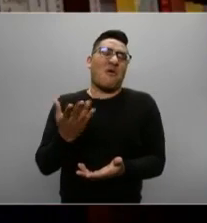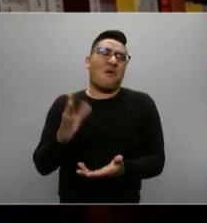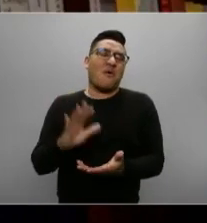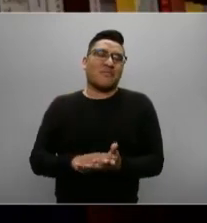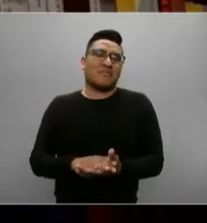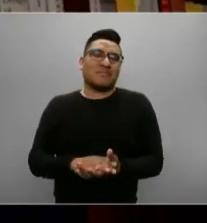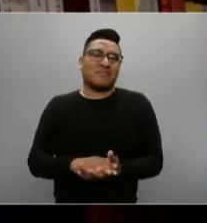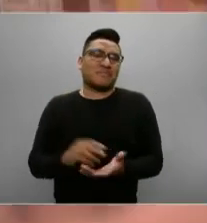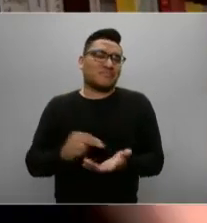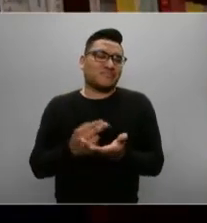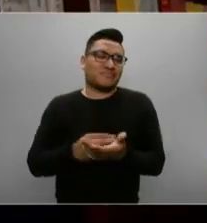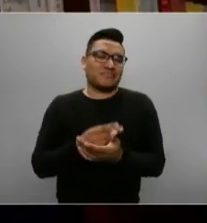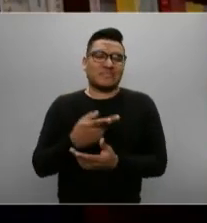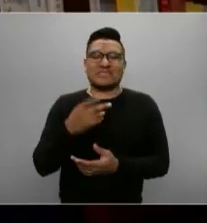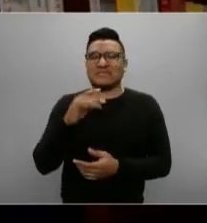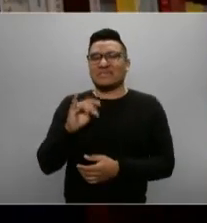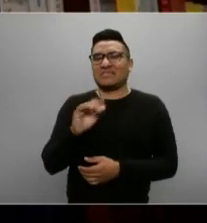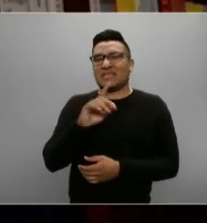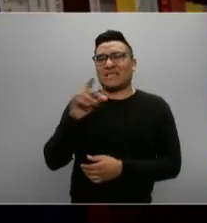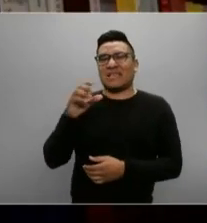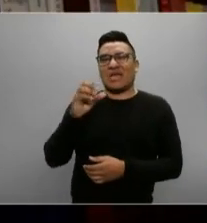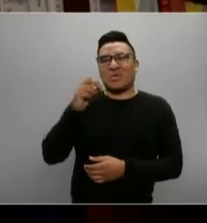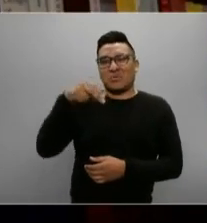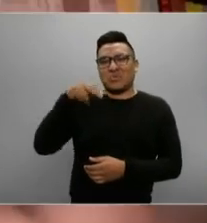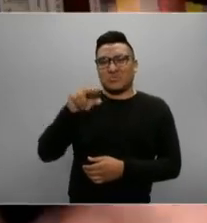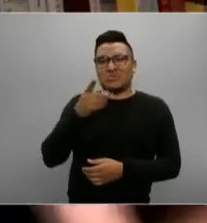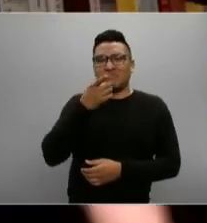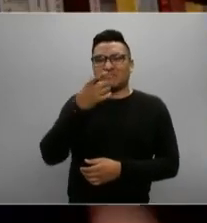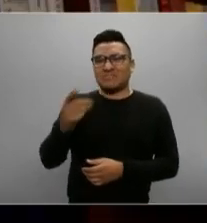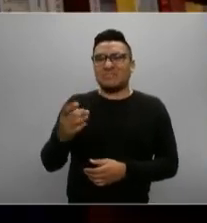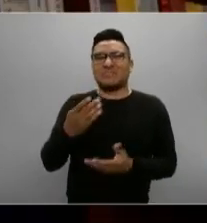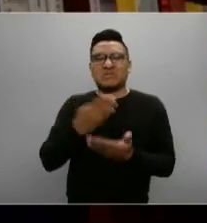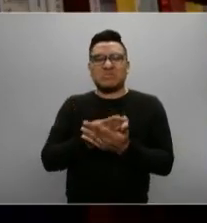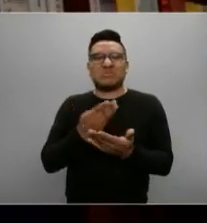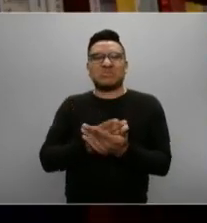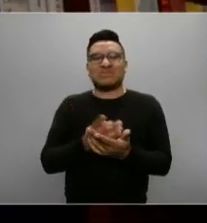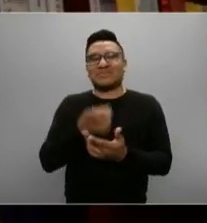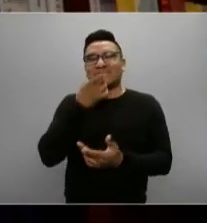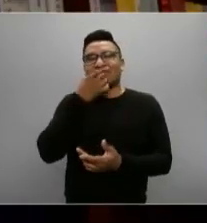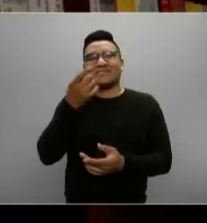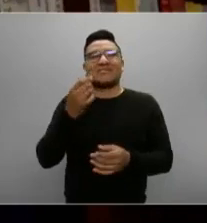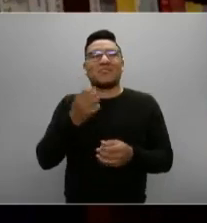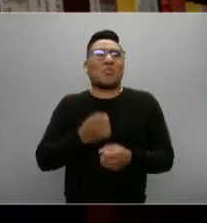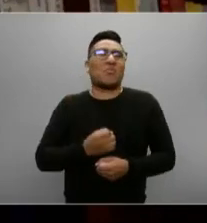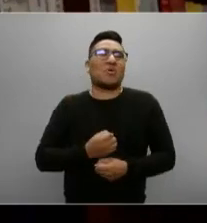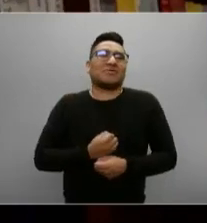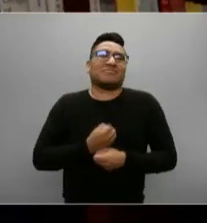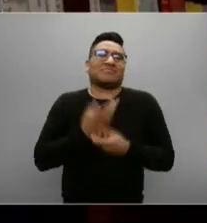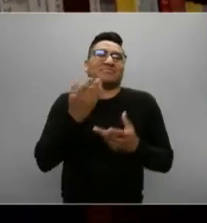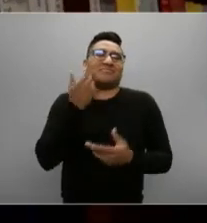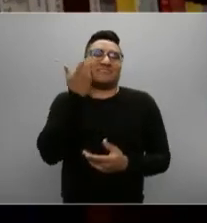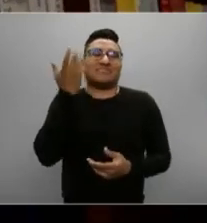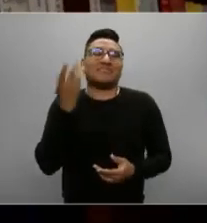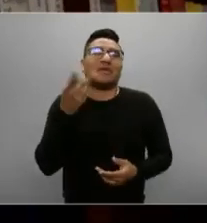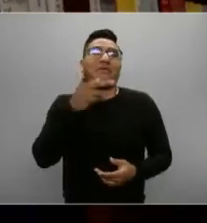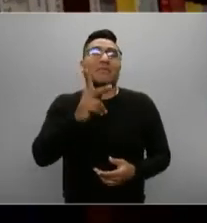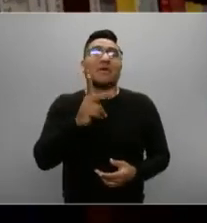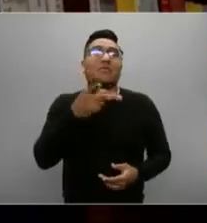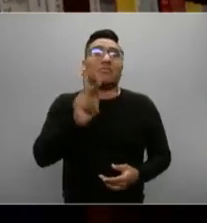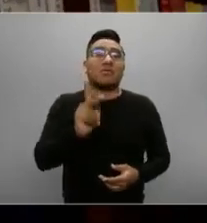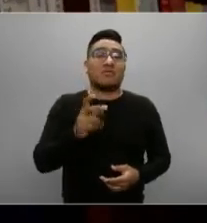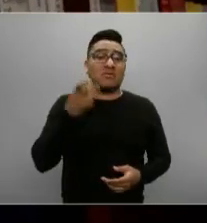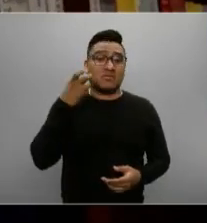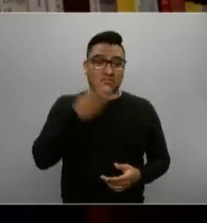en Naciones Unidas que sí, pues todo el mundo las apoya, porque son muy declarativas. Esta es una resolución que